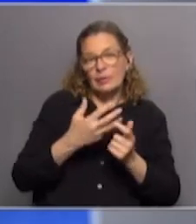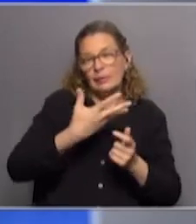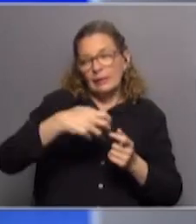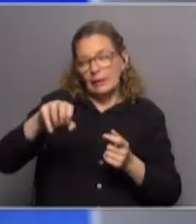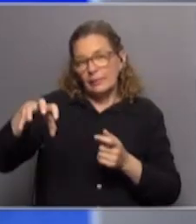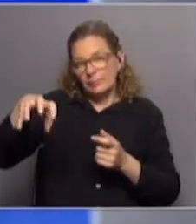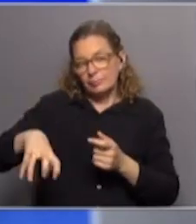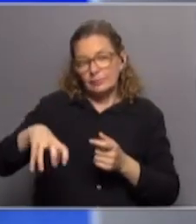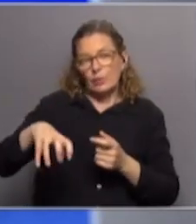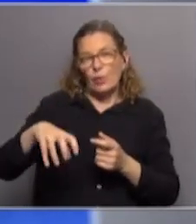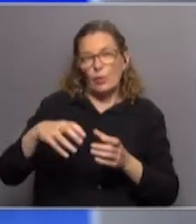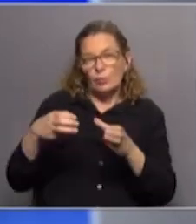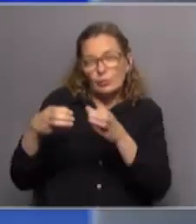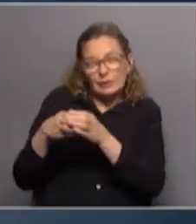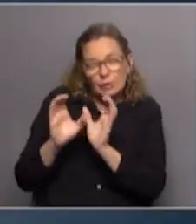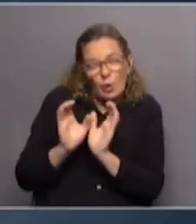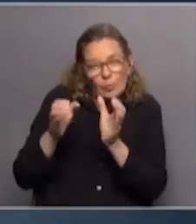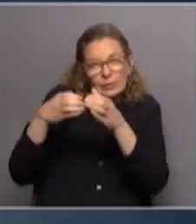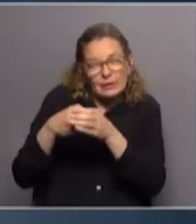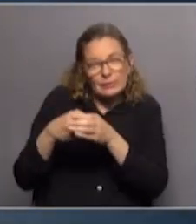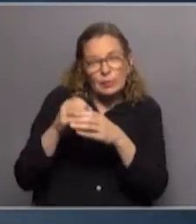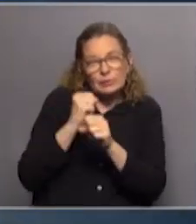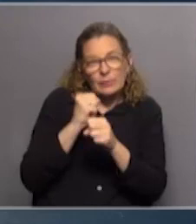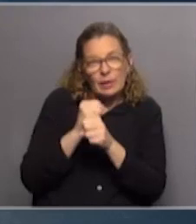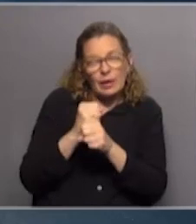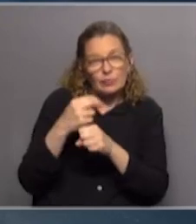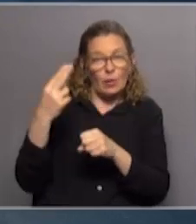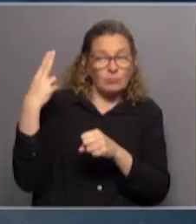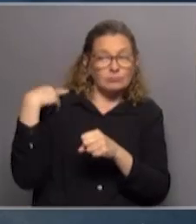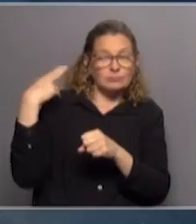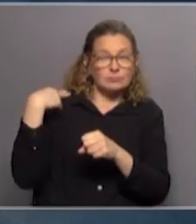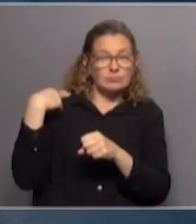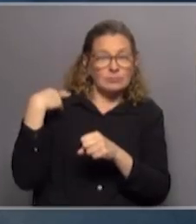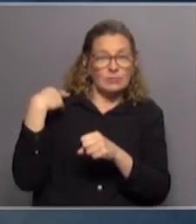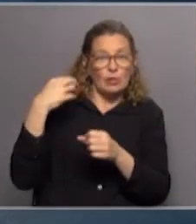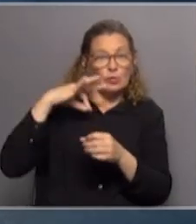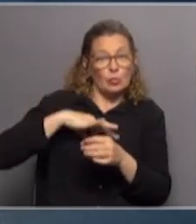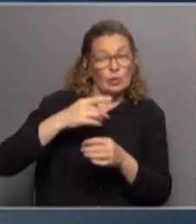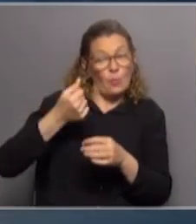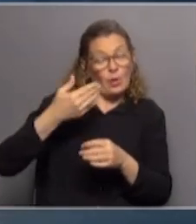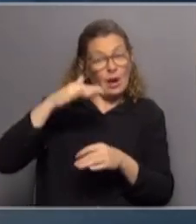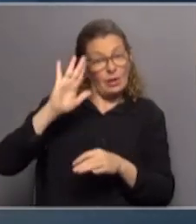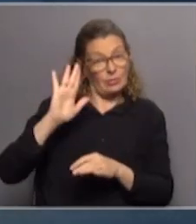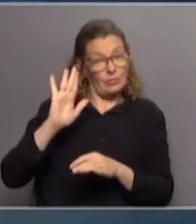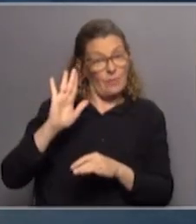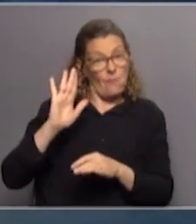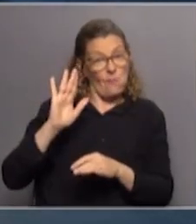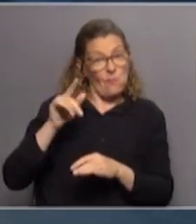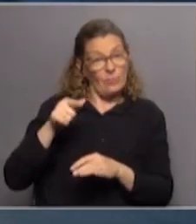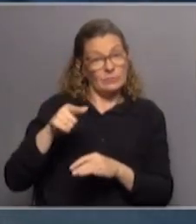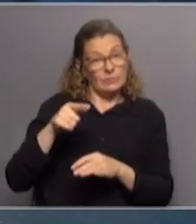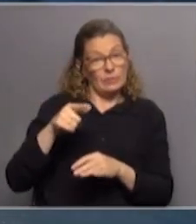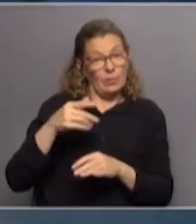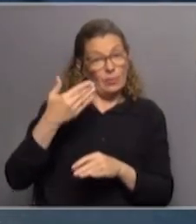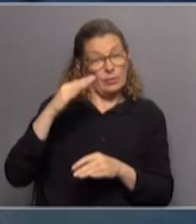sector muy pequeño un círculo muy cerrado del funcionariado con cargos gerenciales a través de sueldos muy altos eventualmente lo que arroje un